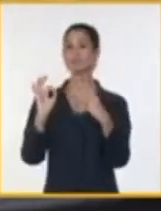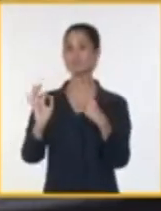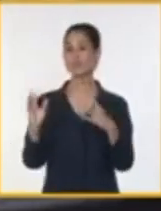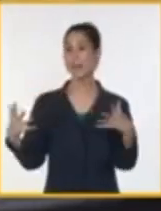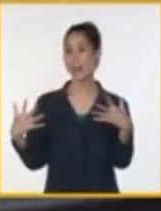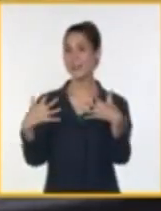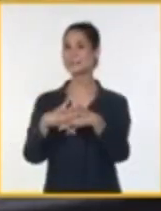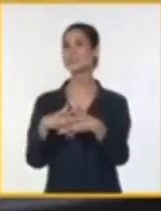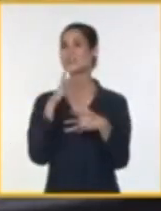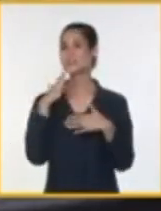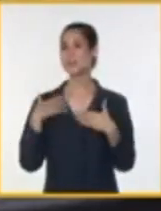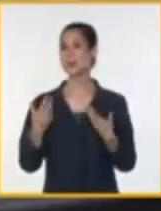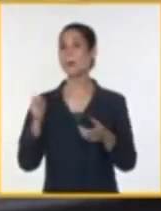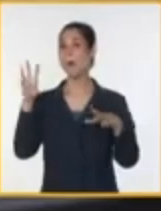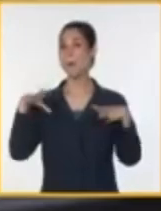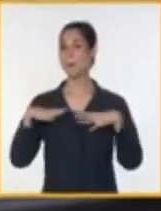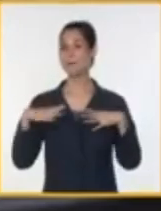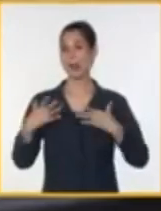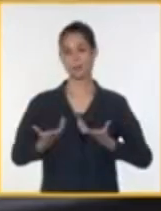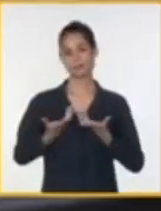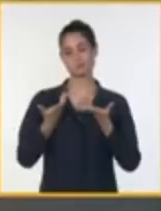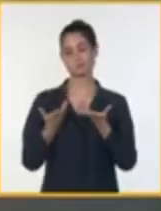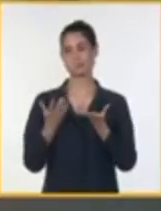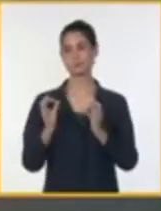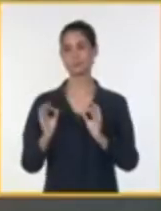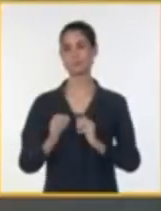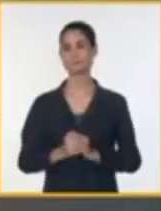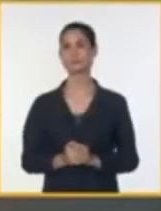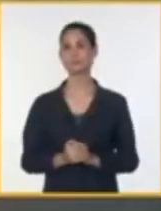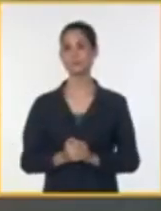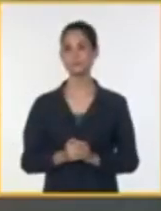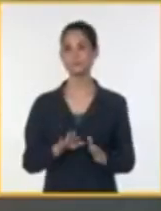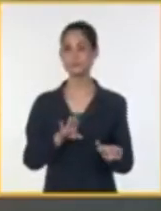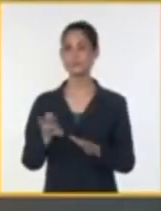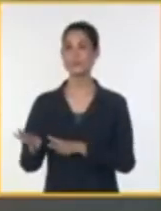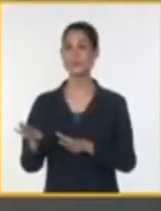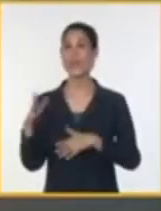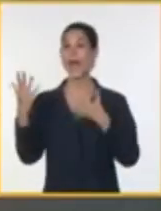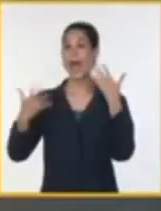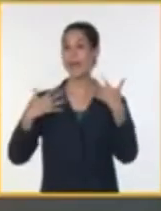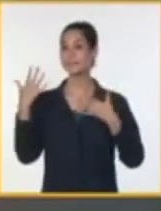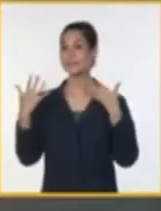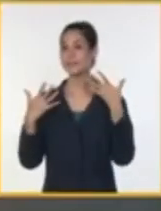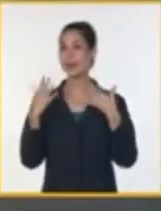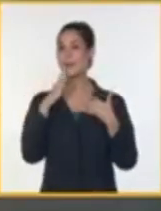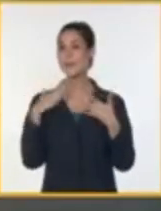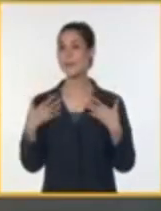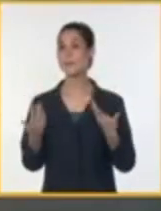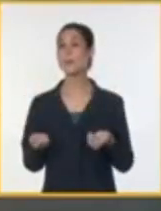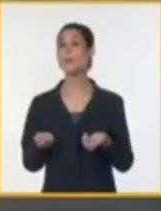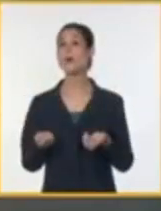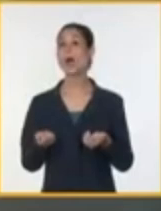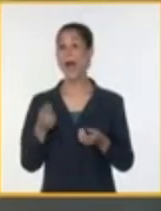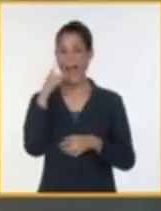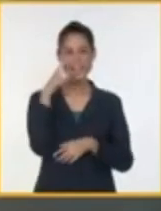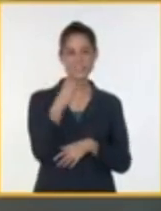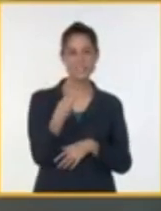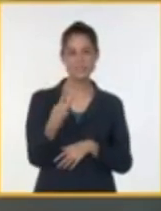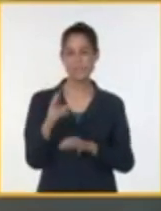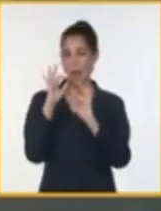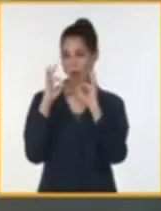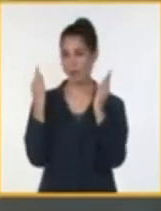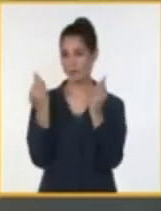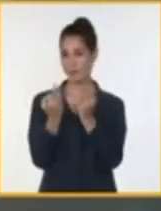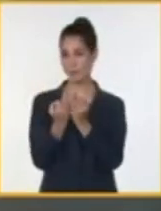sea de lujo. Efectuar actividades en los establecimientos que brindan servicio al sistema, atención a la familia. Nosotros en el